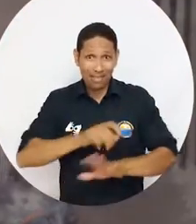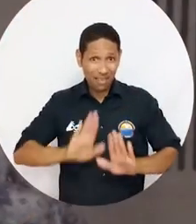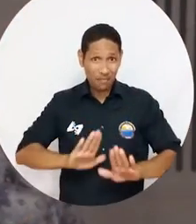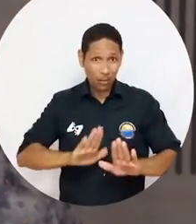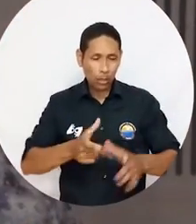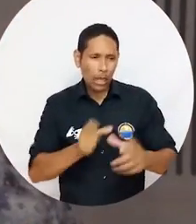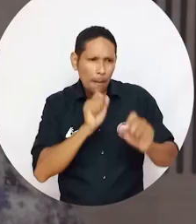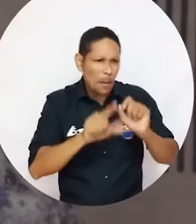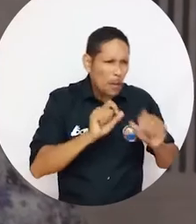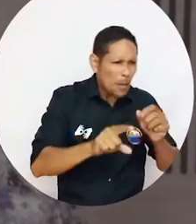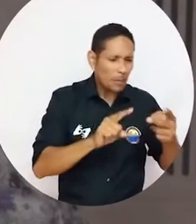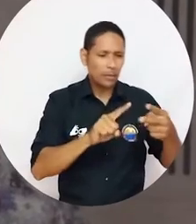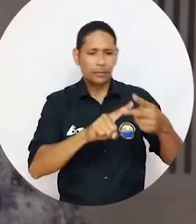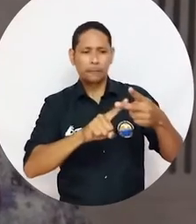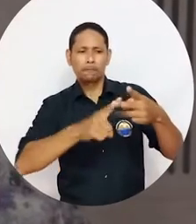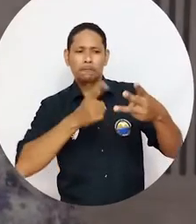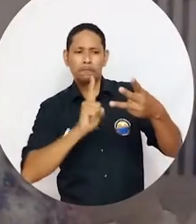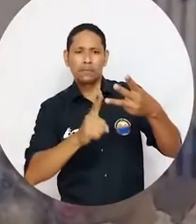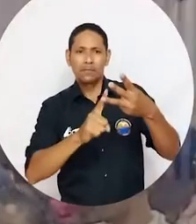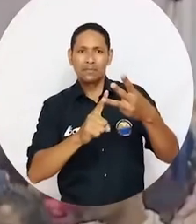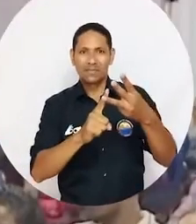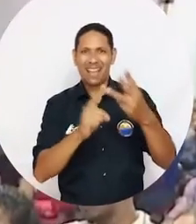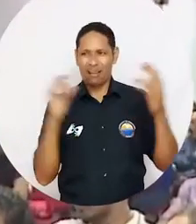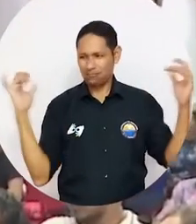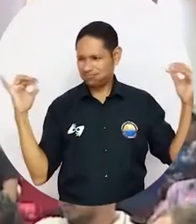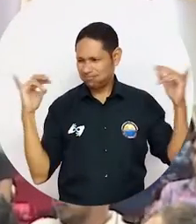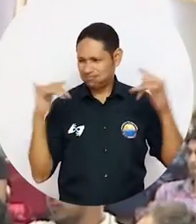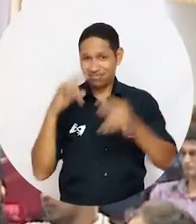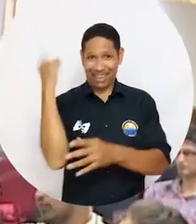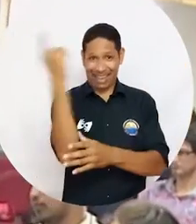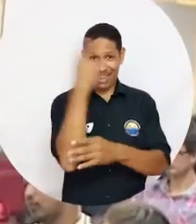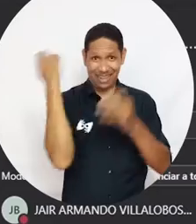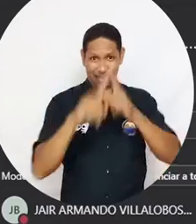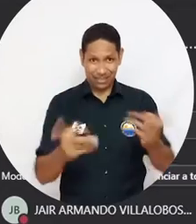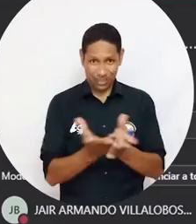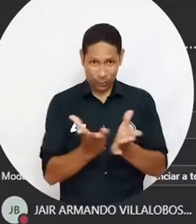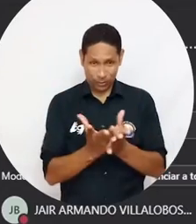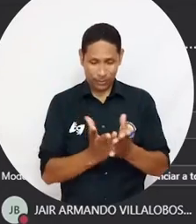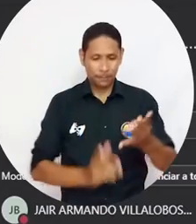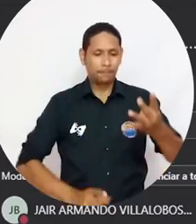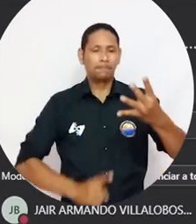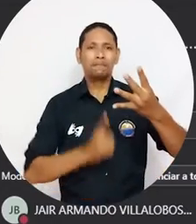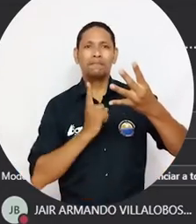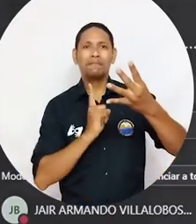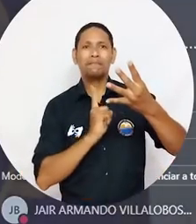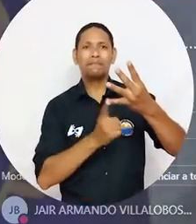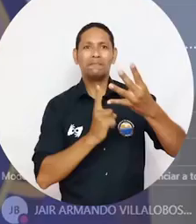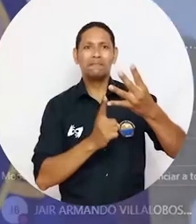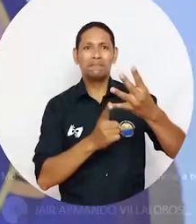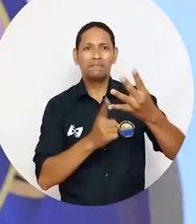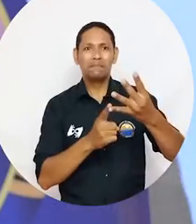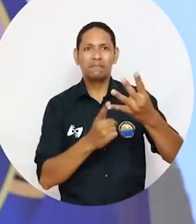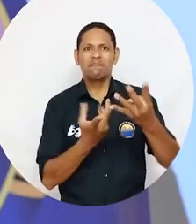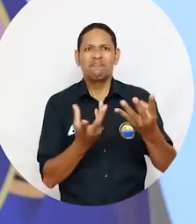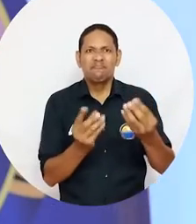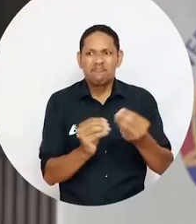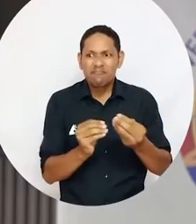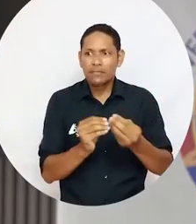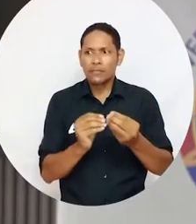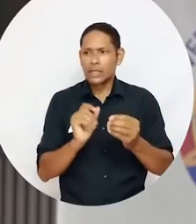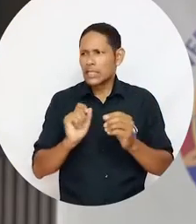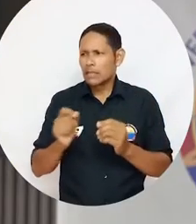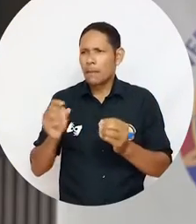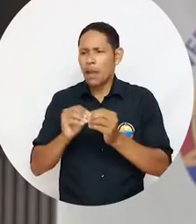el comité de paro, realizar una asamblea general de estudiantes y la tercera propuesta que es